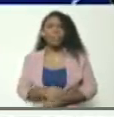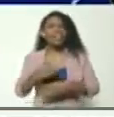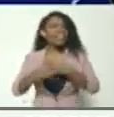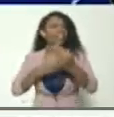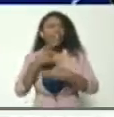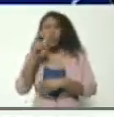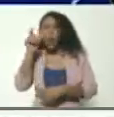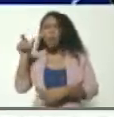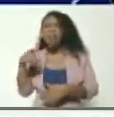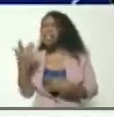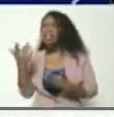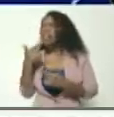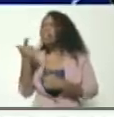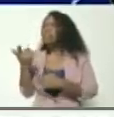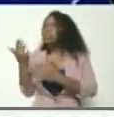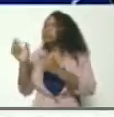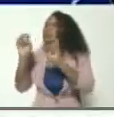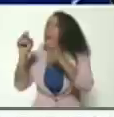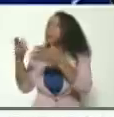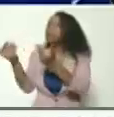hecho Rafael Ríos? ¿Te ha hablado del tema?